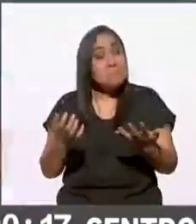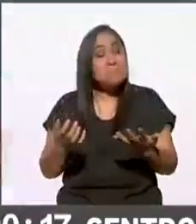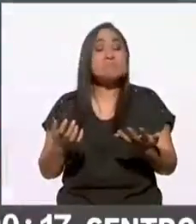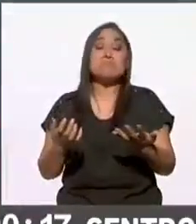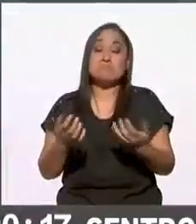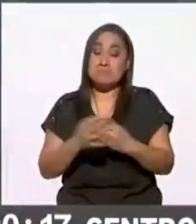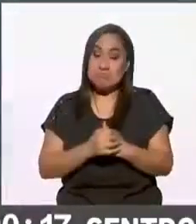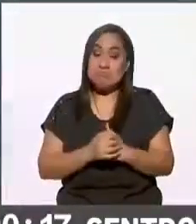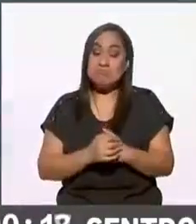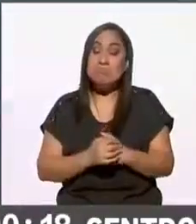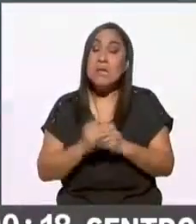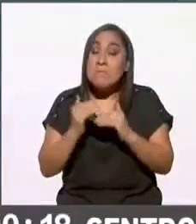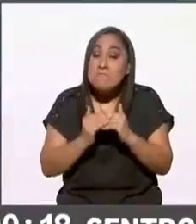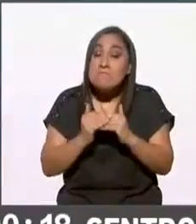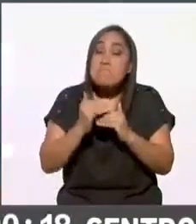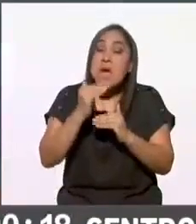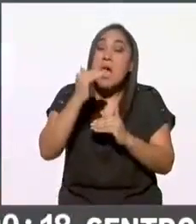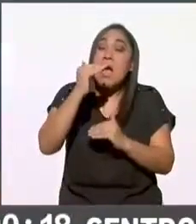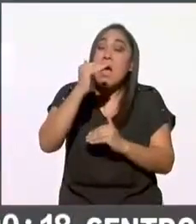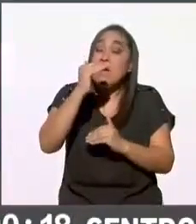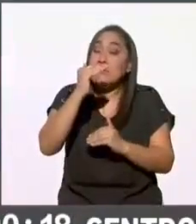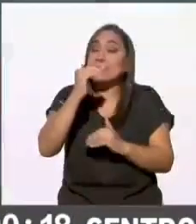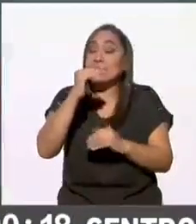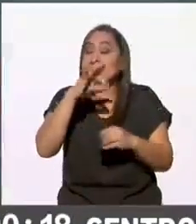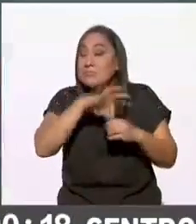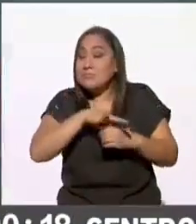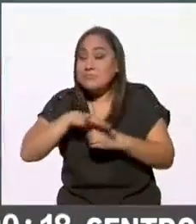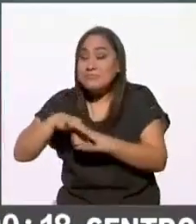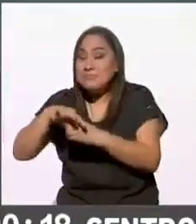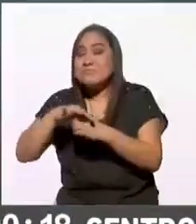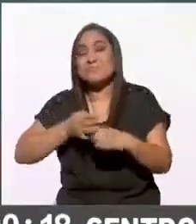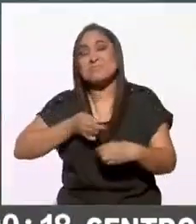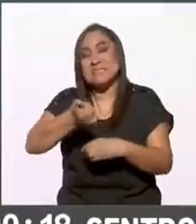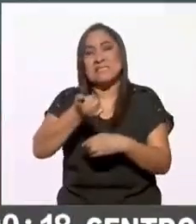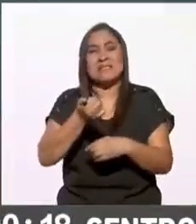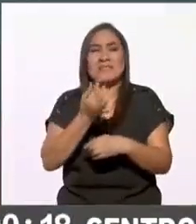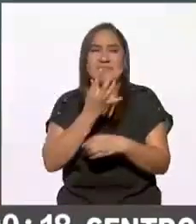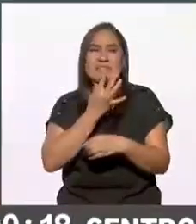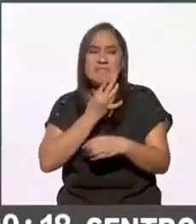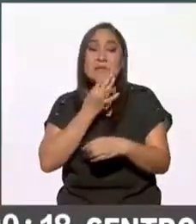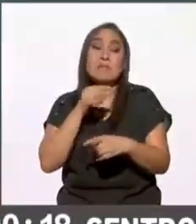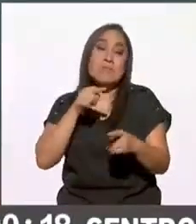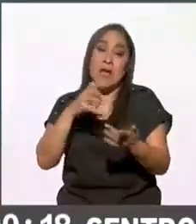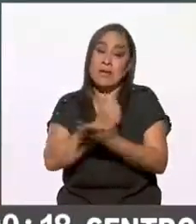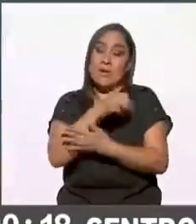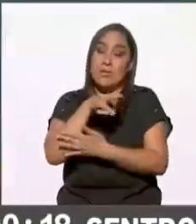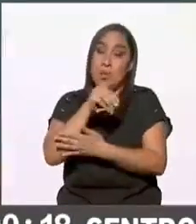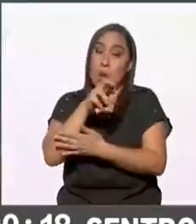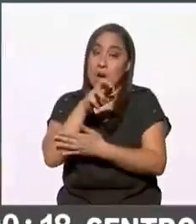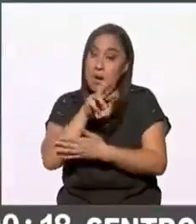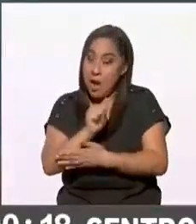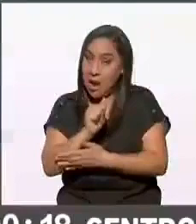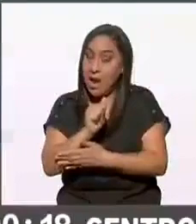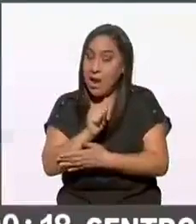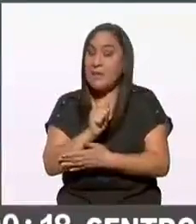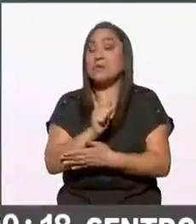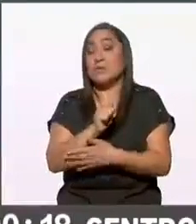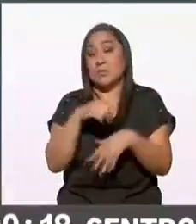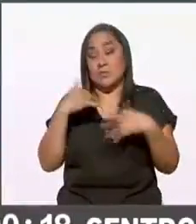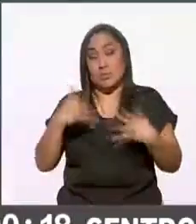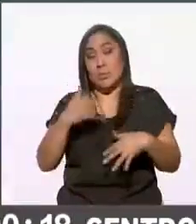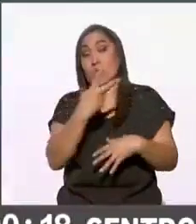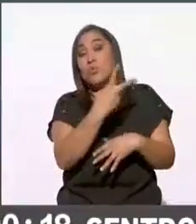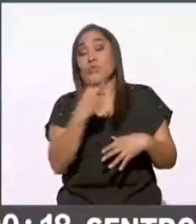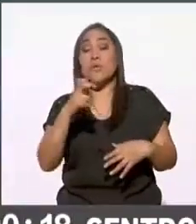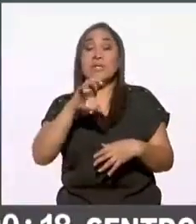sí a la mayoría absoluta o la mayoría simple como se le conoce para Morena con este resultado que le arroja